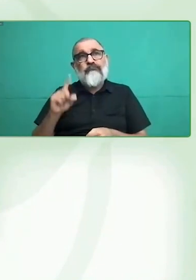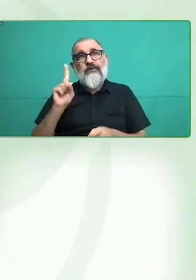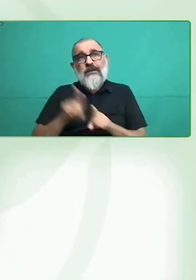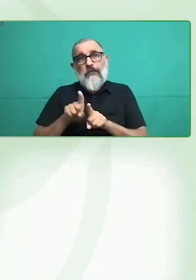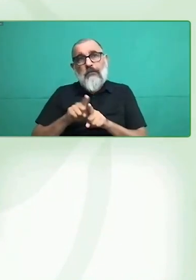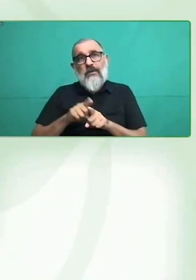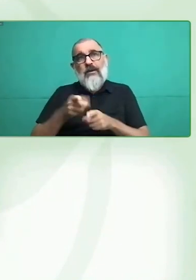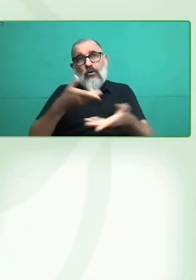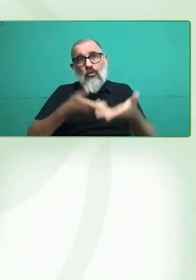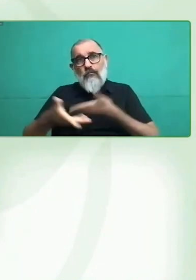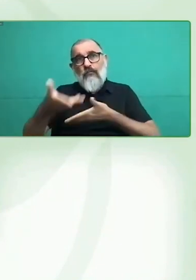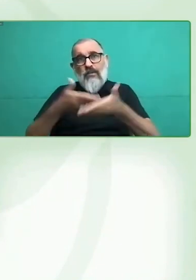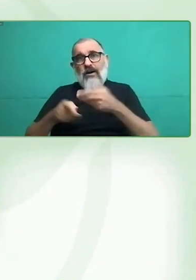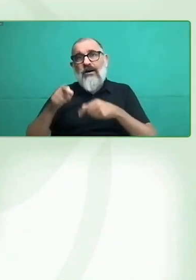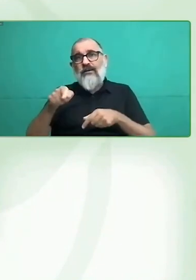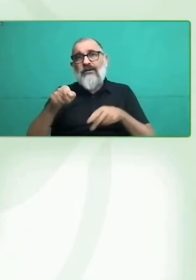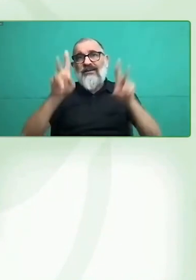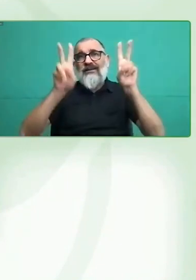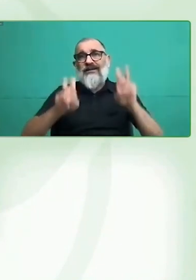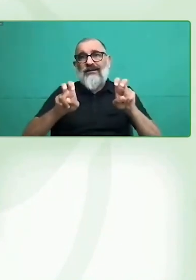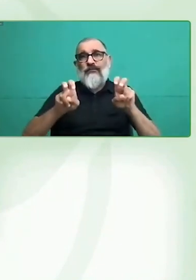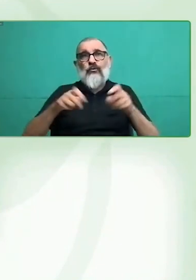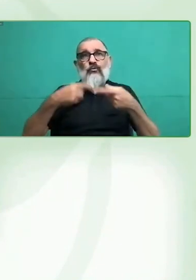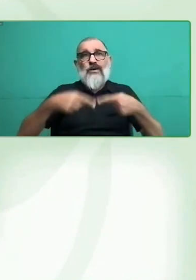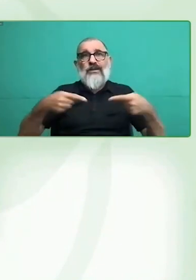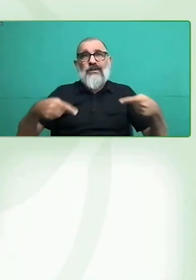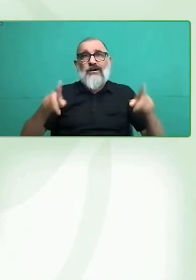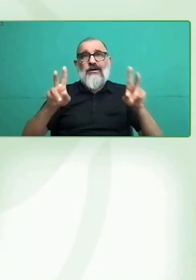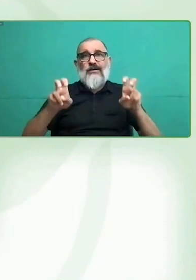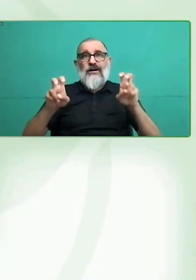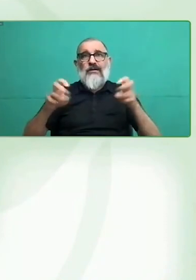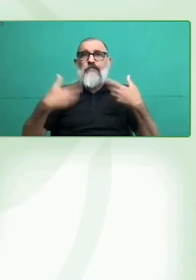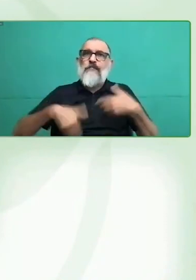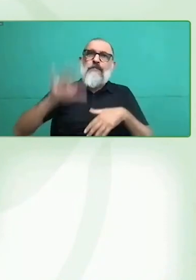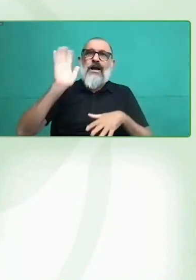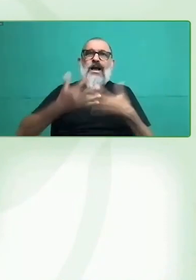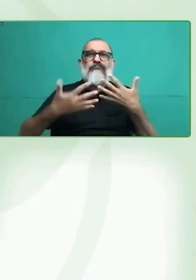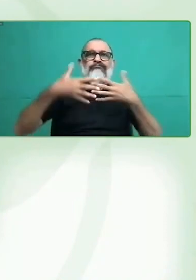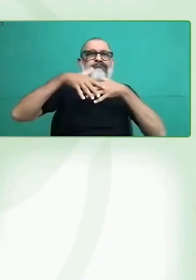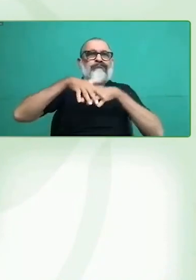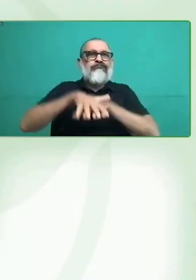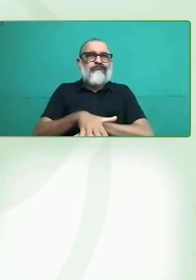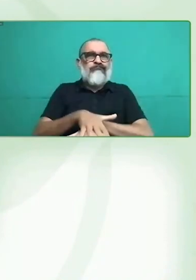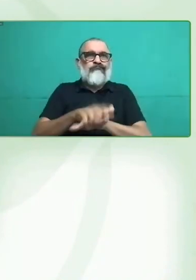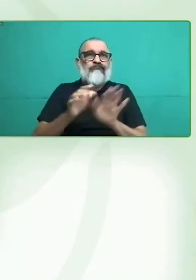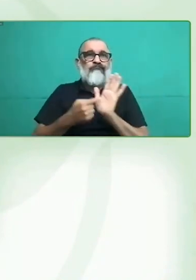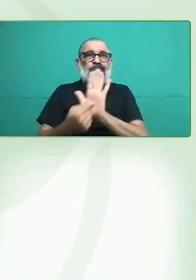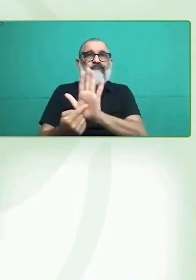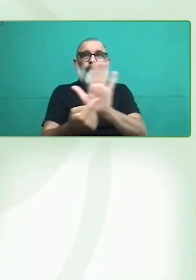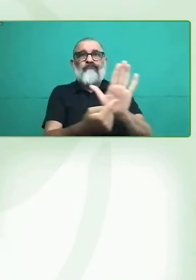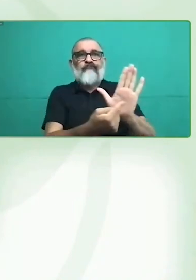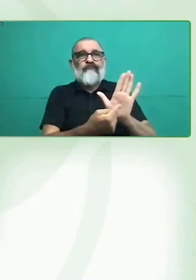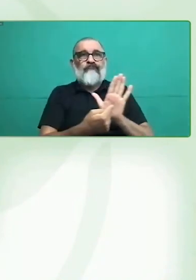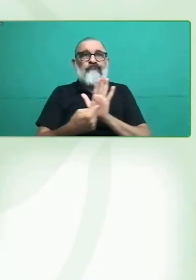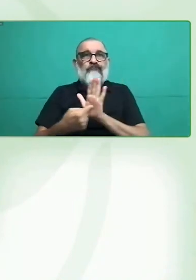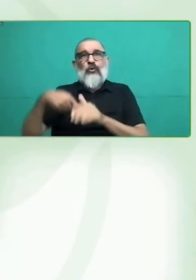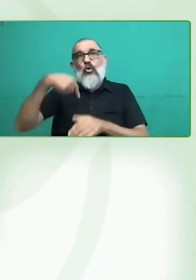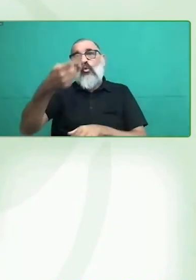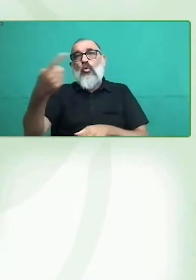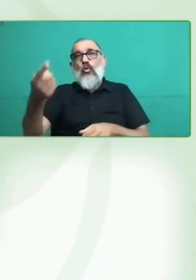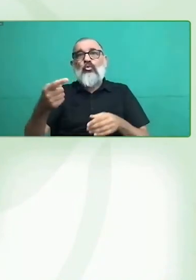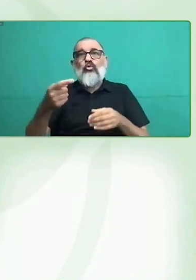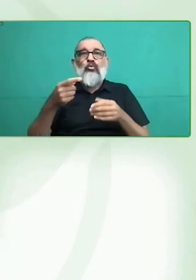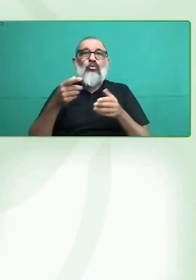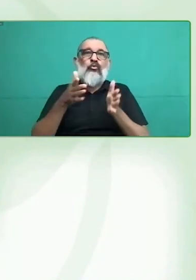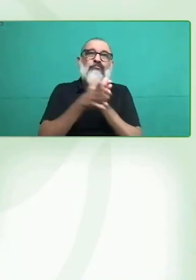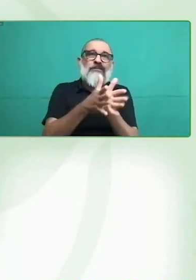por las que estamos trabajando. Este no es el único, como les comentaba, el BID comisionó 12 cortos, si no me